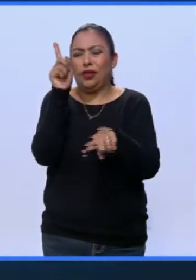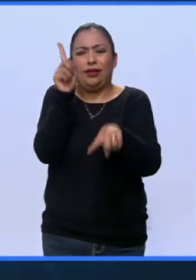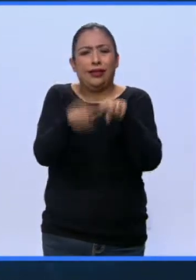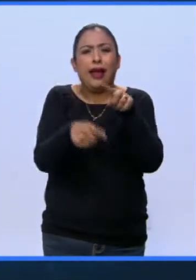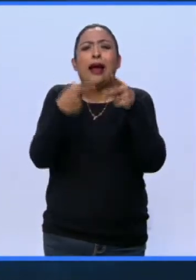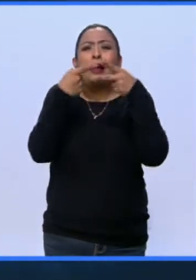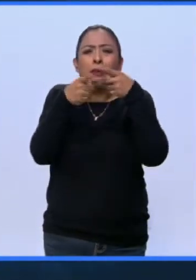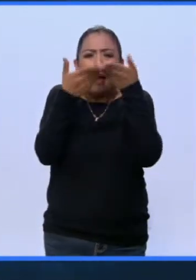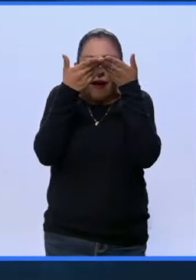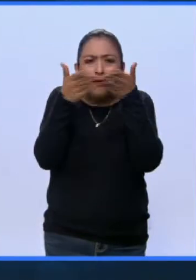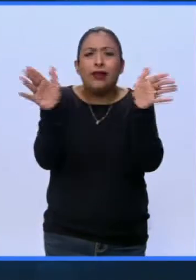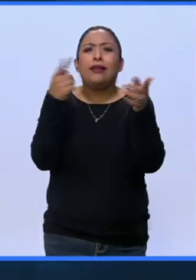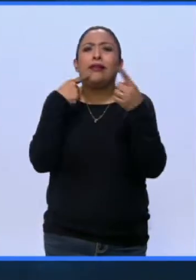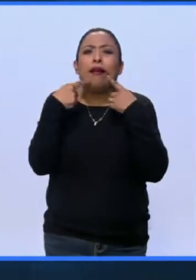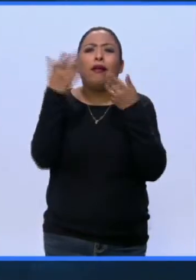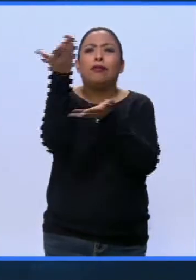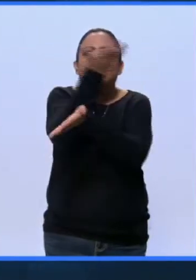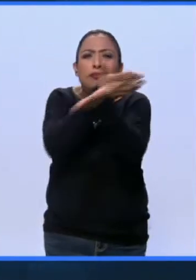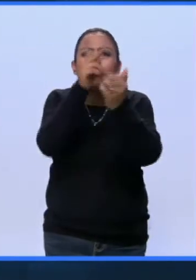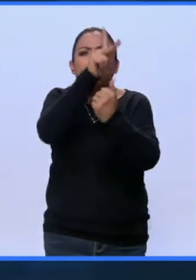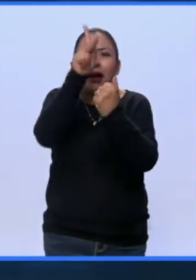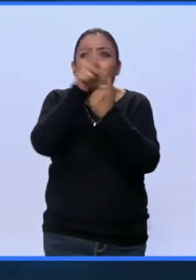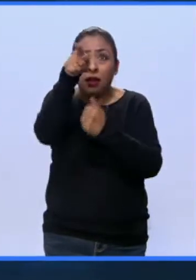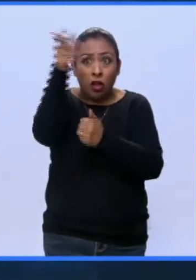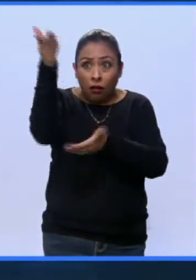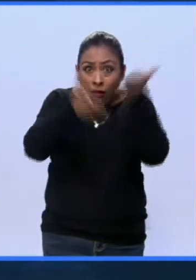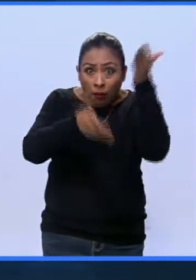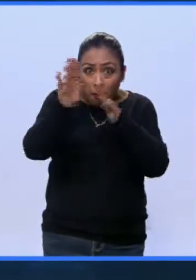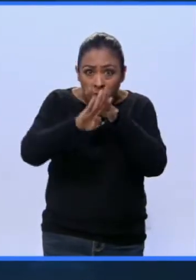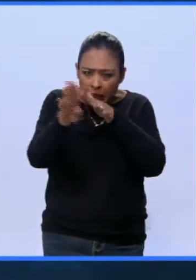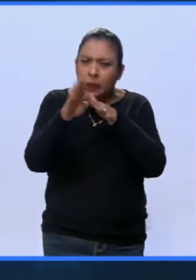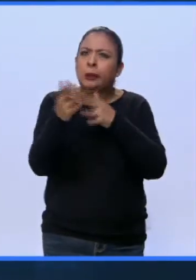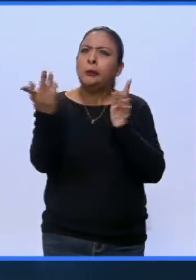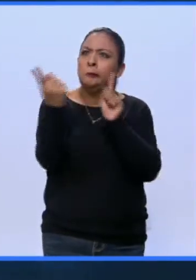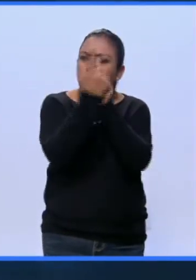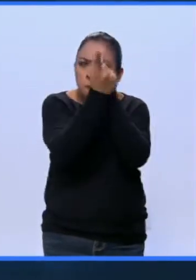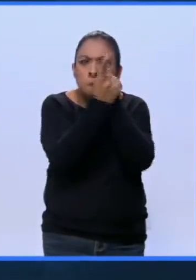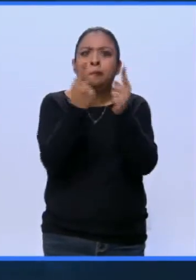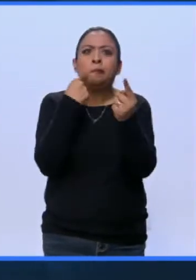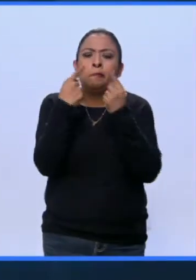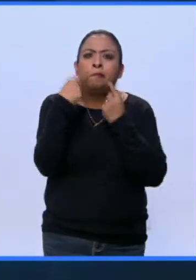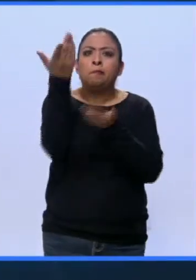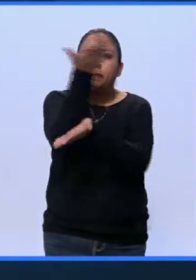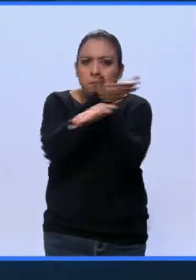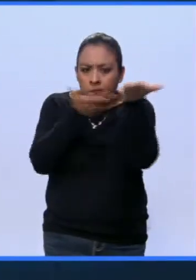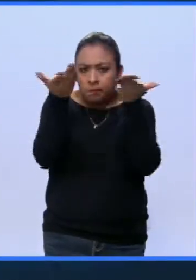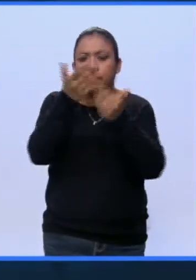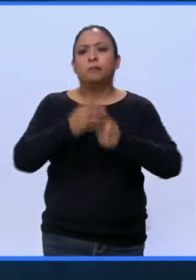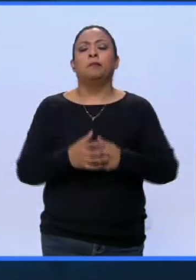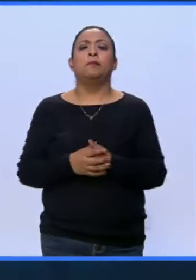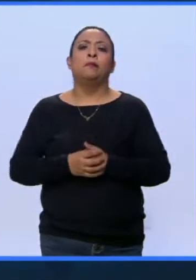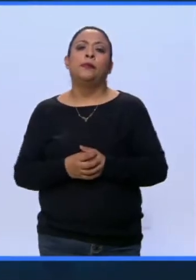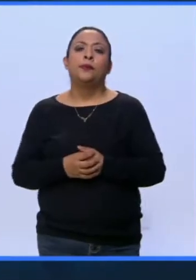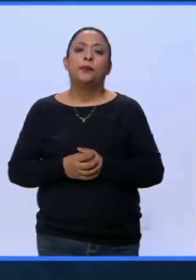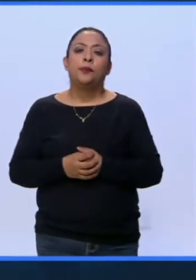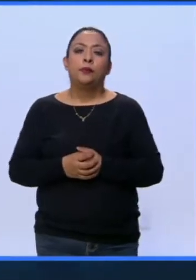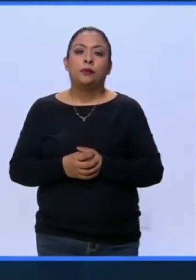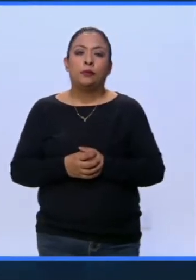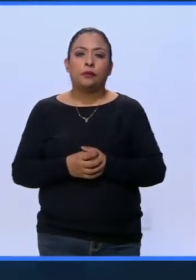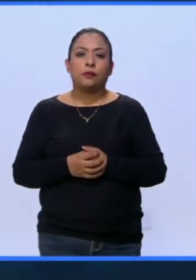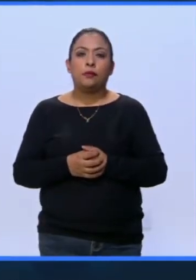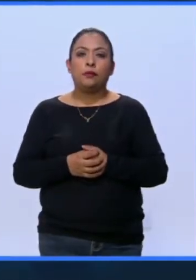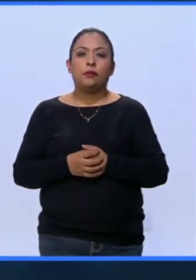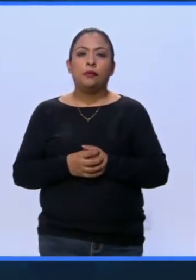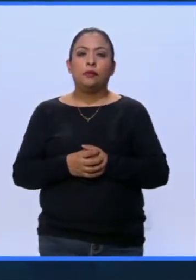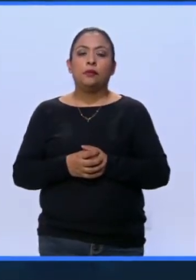avere la capacità e la curiosità di volersi ancora incontrare, conoscere, conoscere il paese, anche